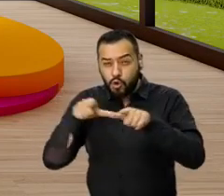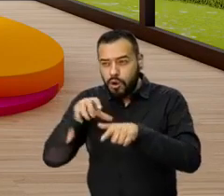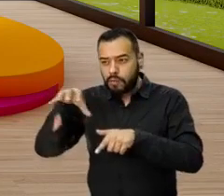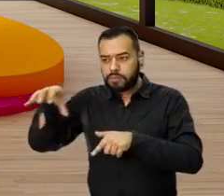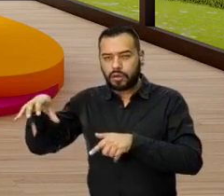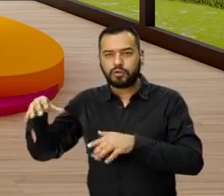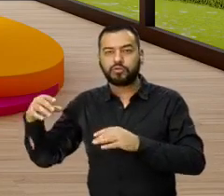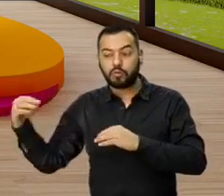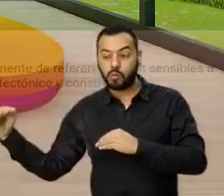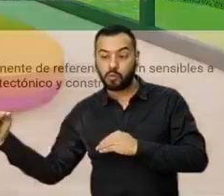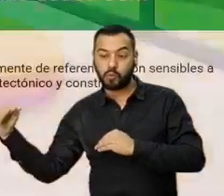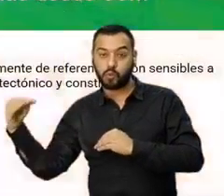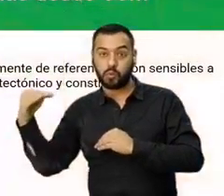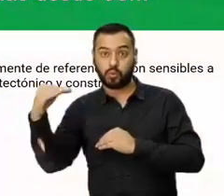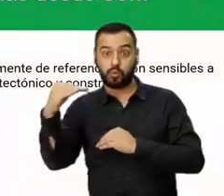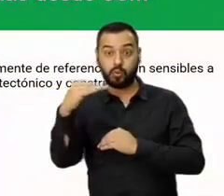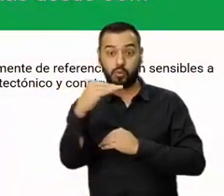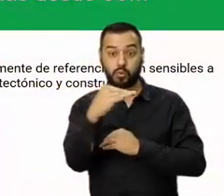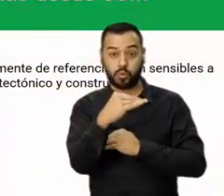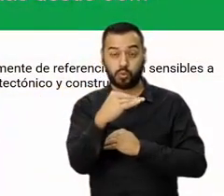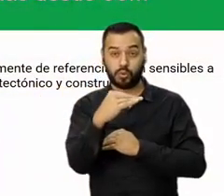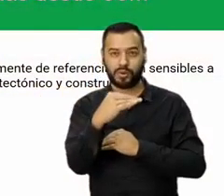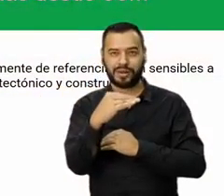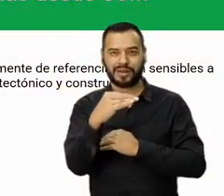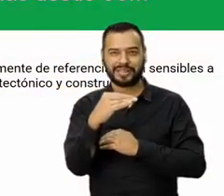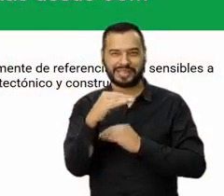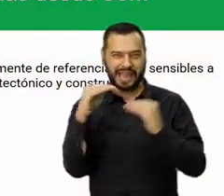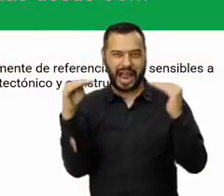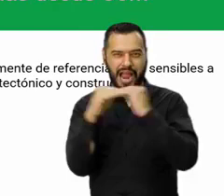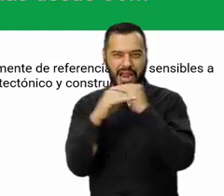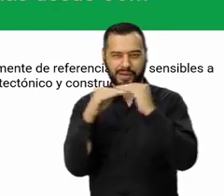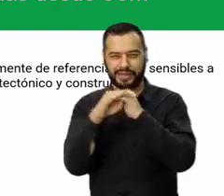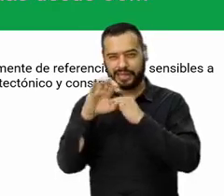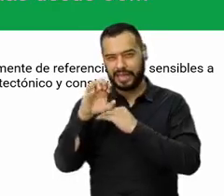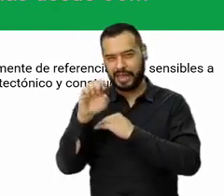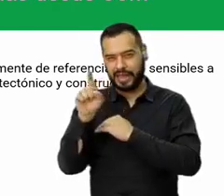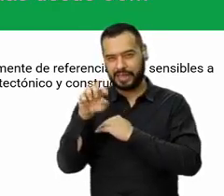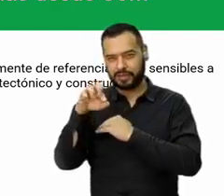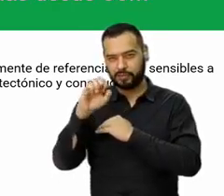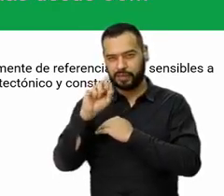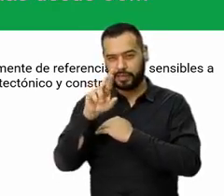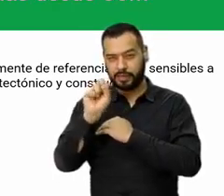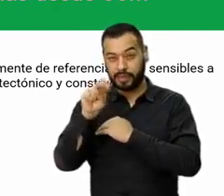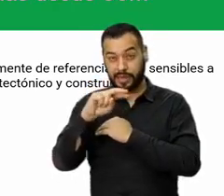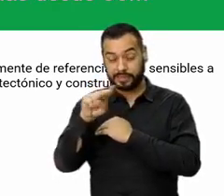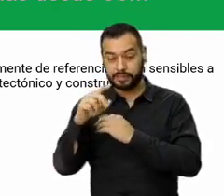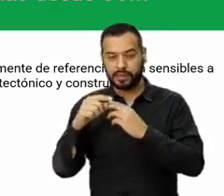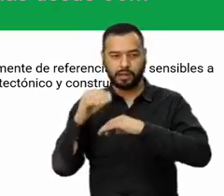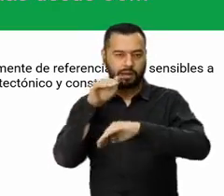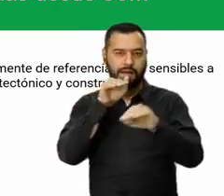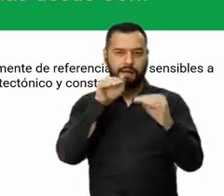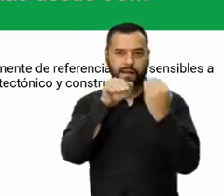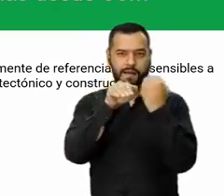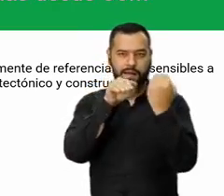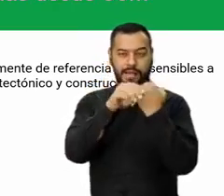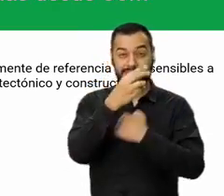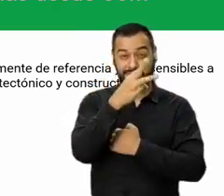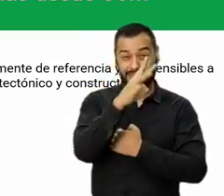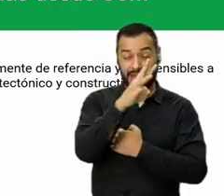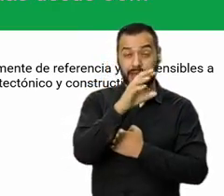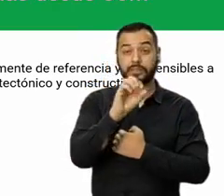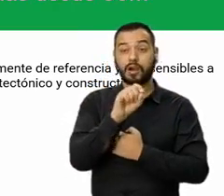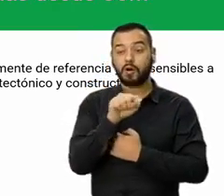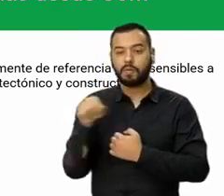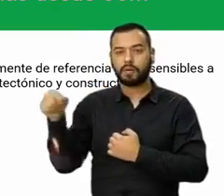por la zona de la Avenida de las Esperanzas, la calle 13, y sales por una parte que se